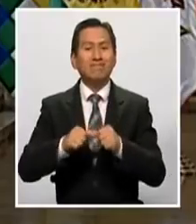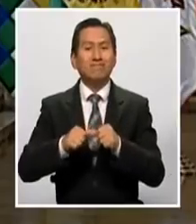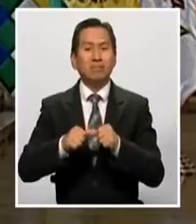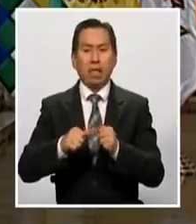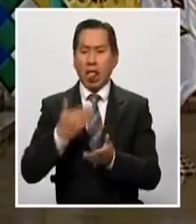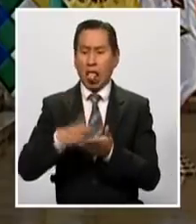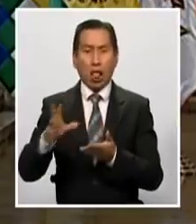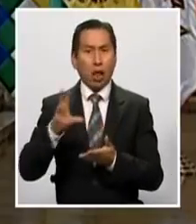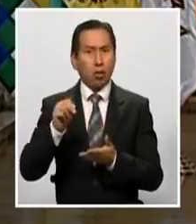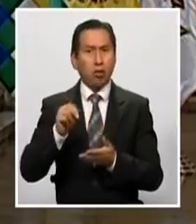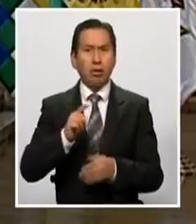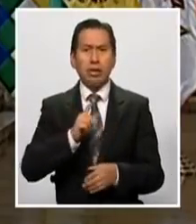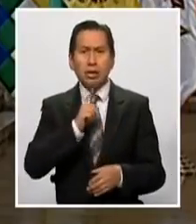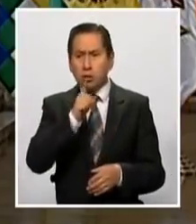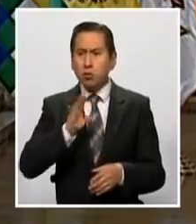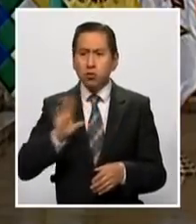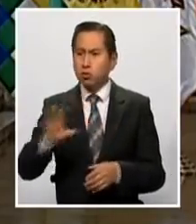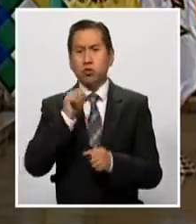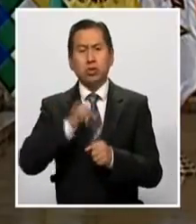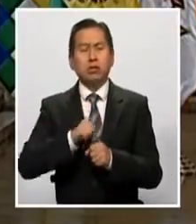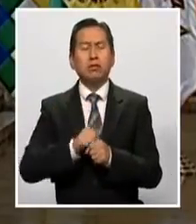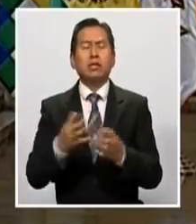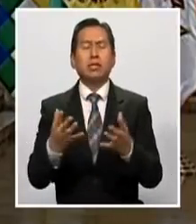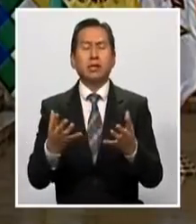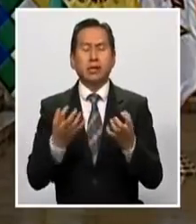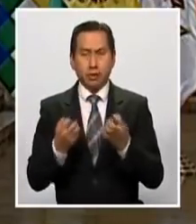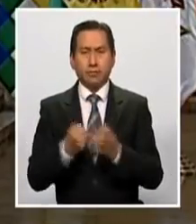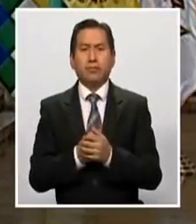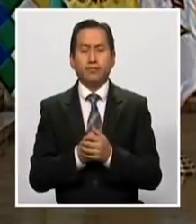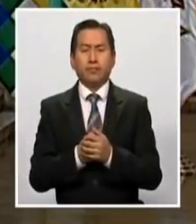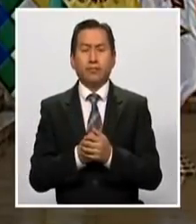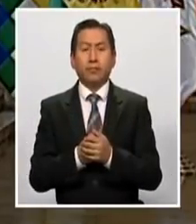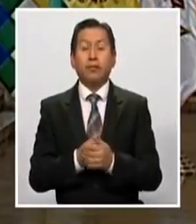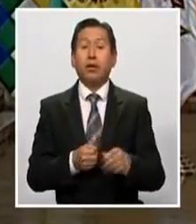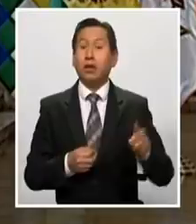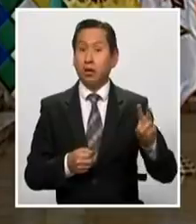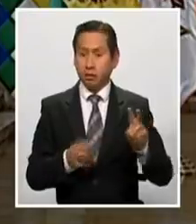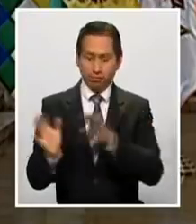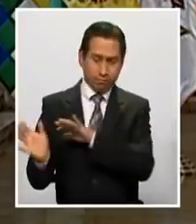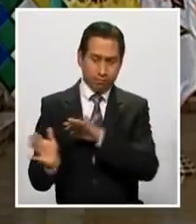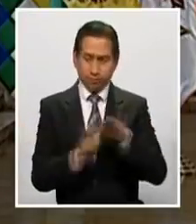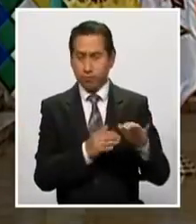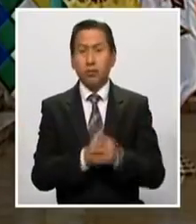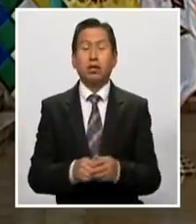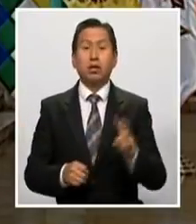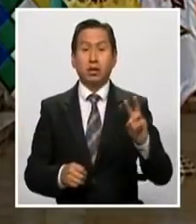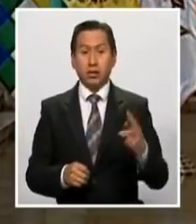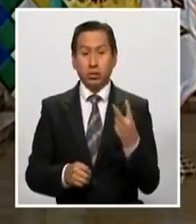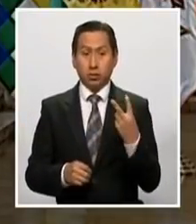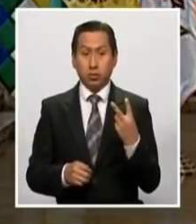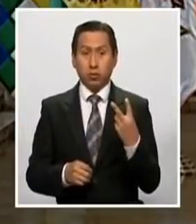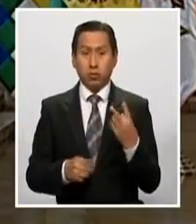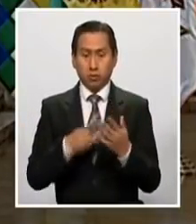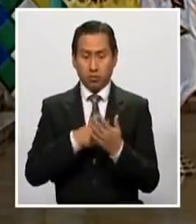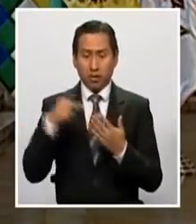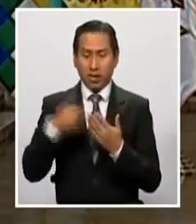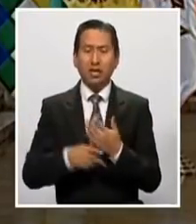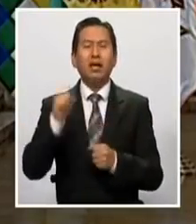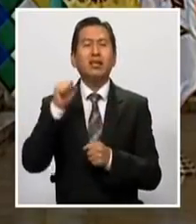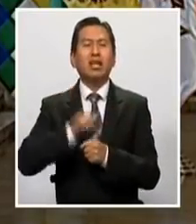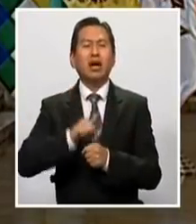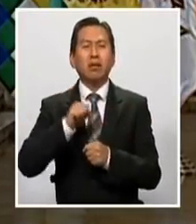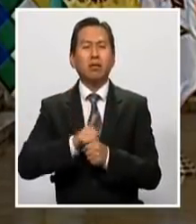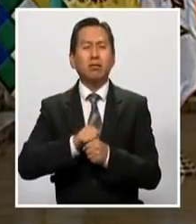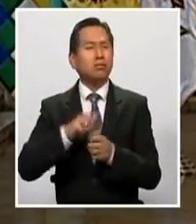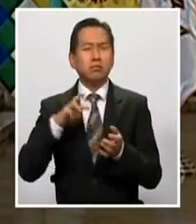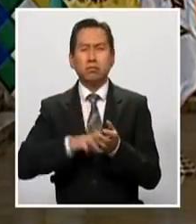asegurar el empleo de los bolivianos. El segundo plan es el plan empleo. Un plan para que las